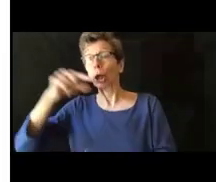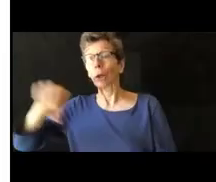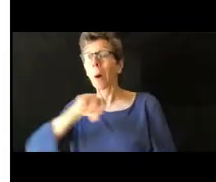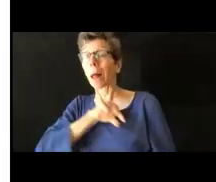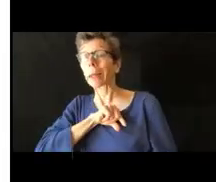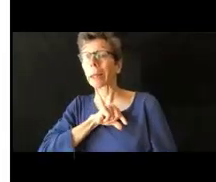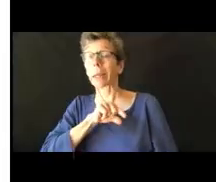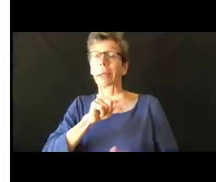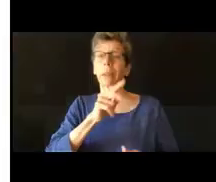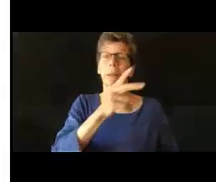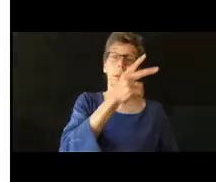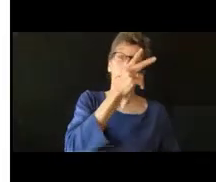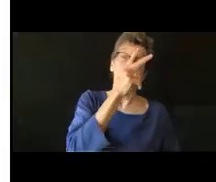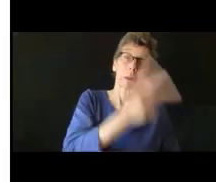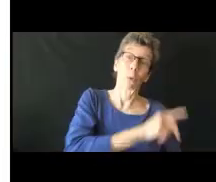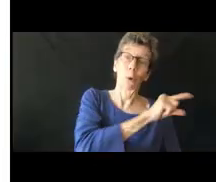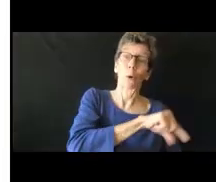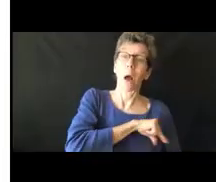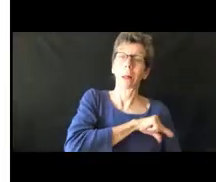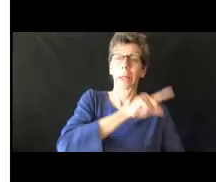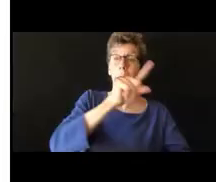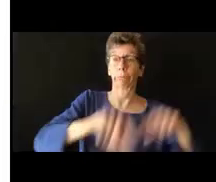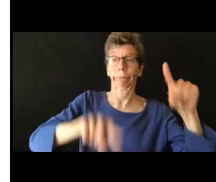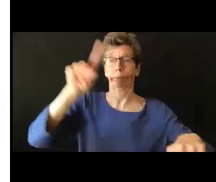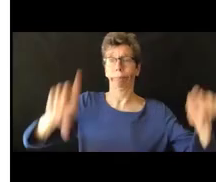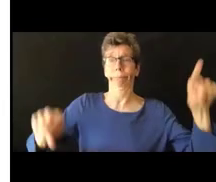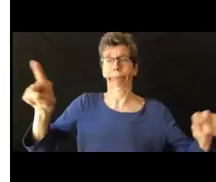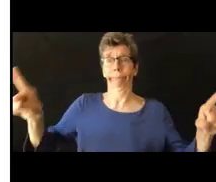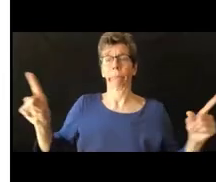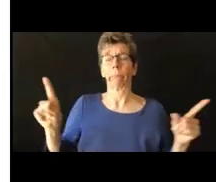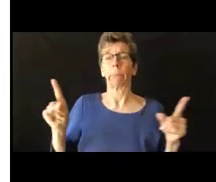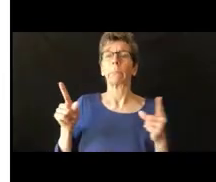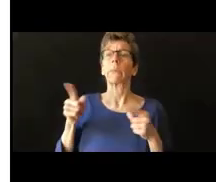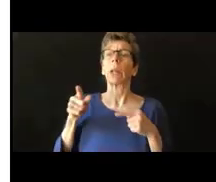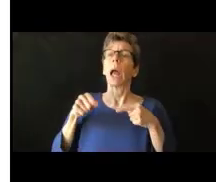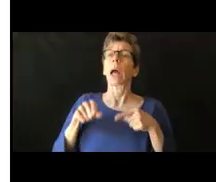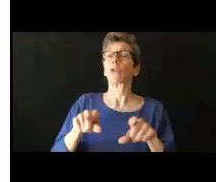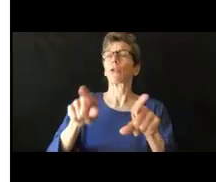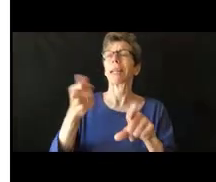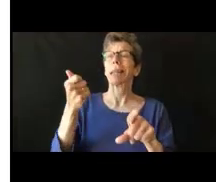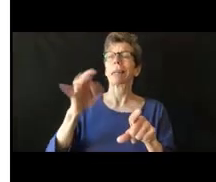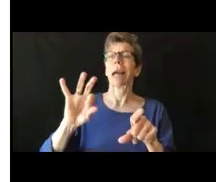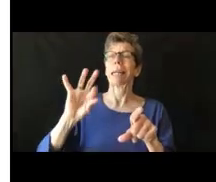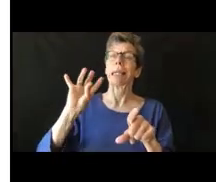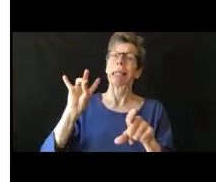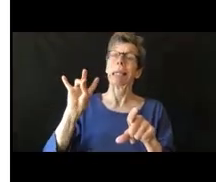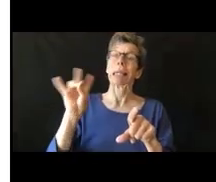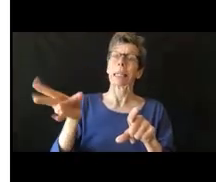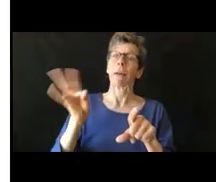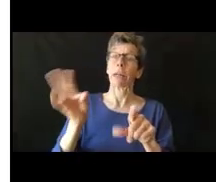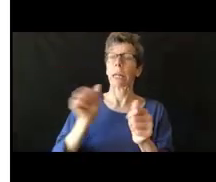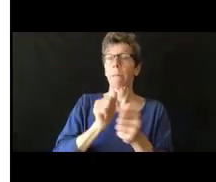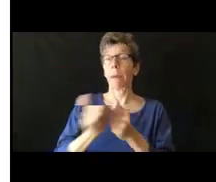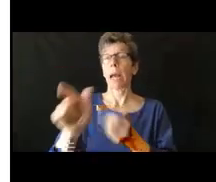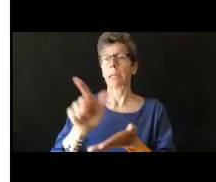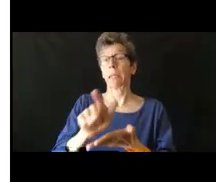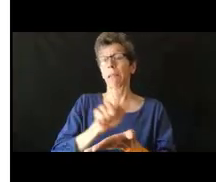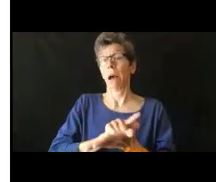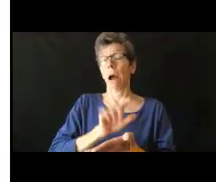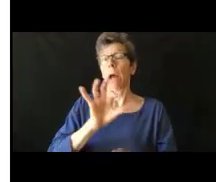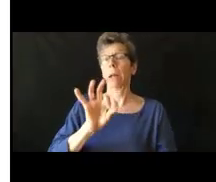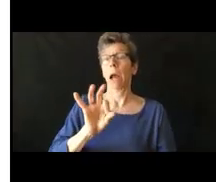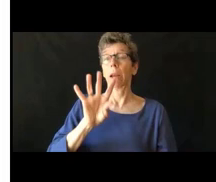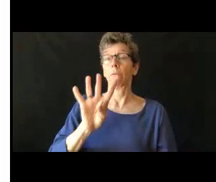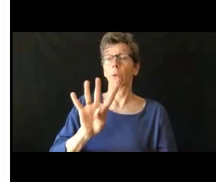Los servicios eran todos así diferentes a través de los Estados Unidos. En los años 70, el Congreso emitió la ley